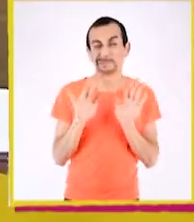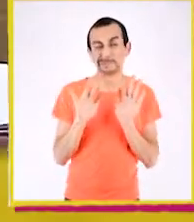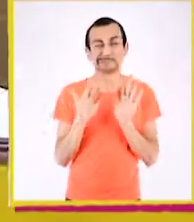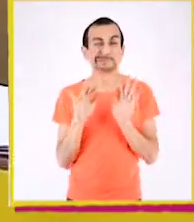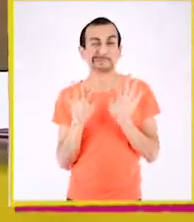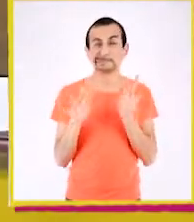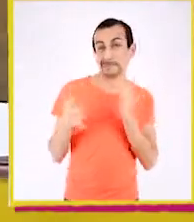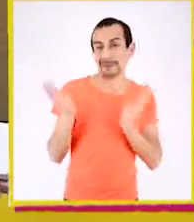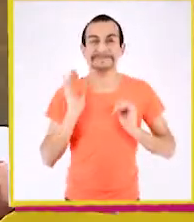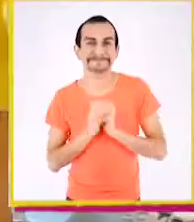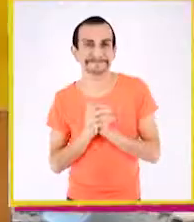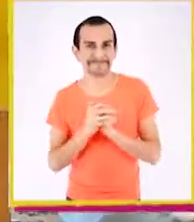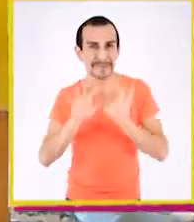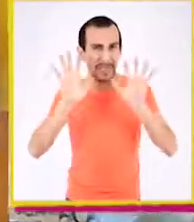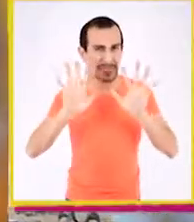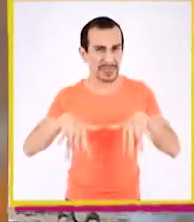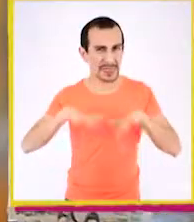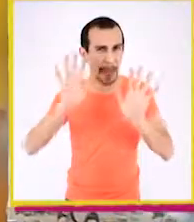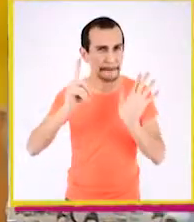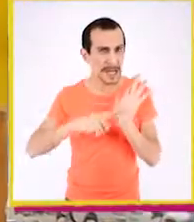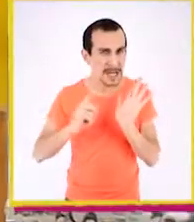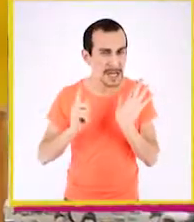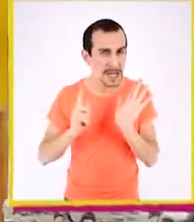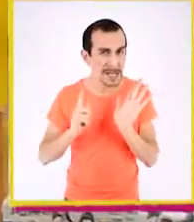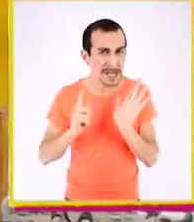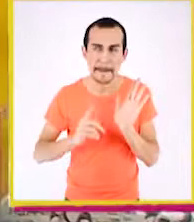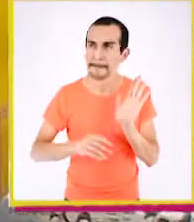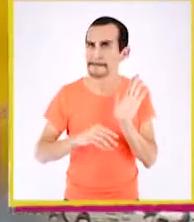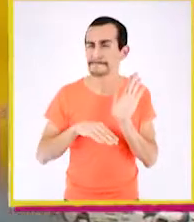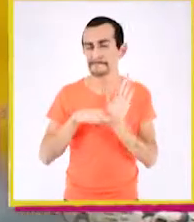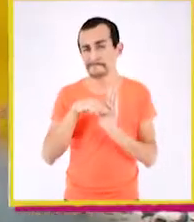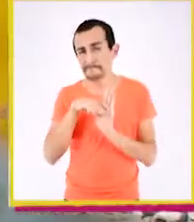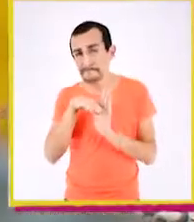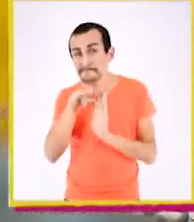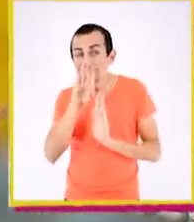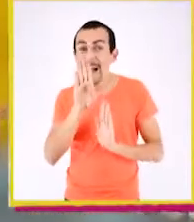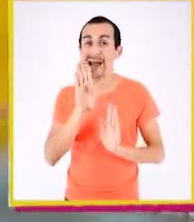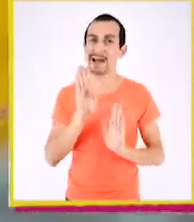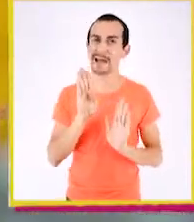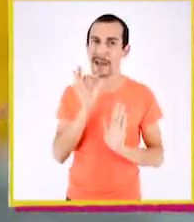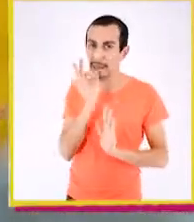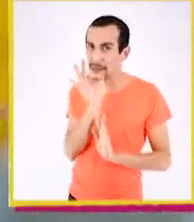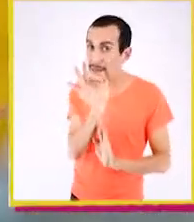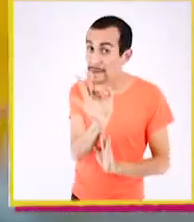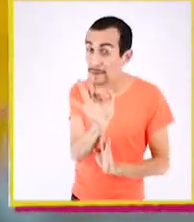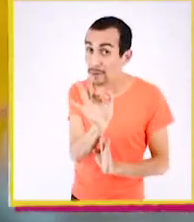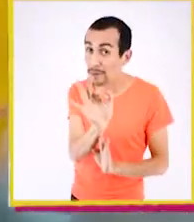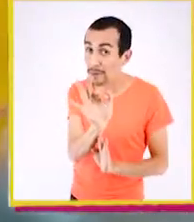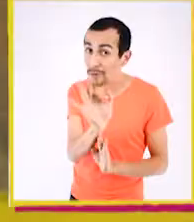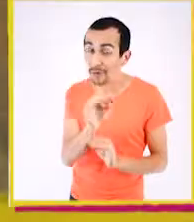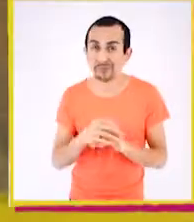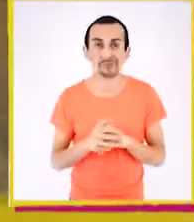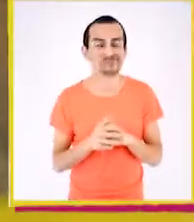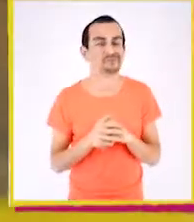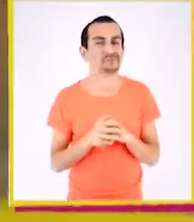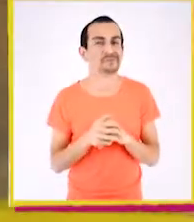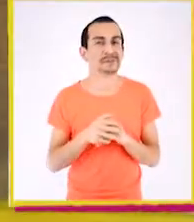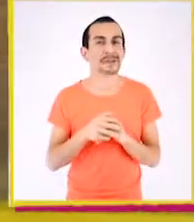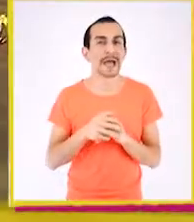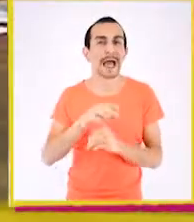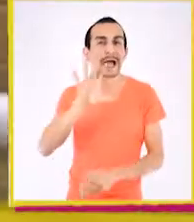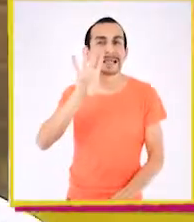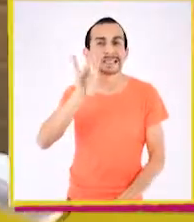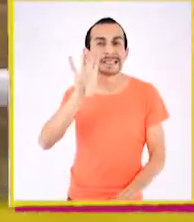¡Descongegándose un poco! ¡10.000! ¡Más tibio! ¡1.000!